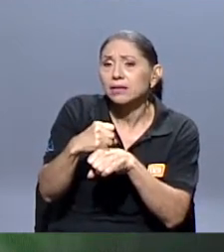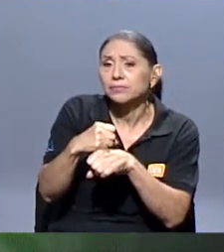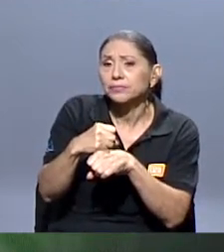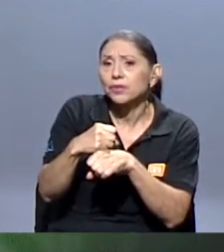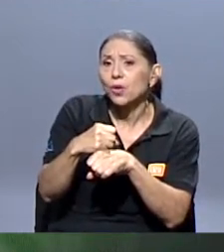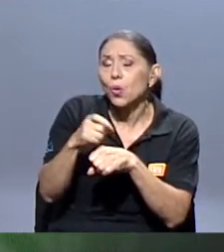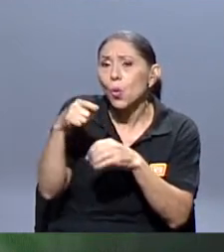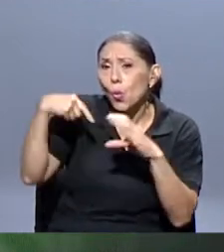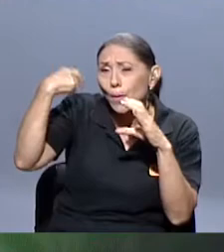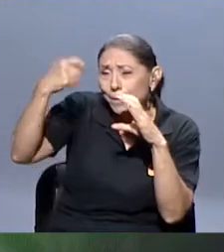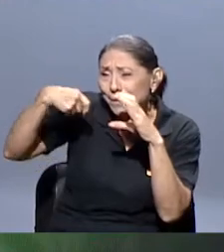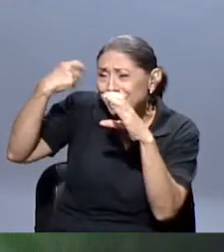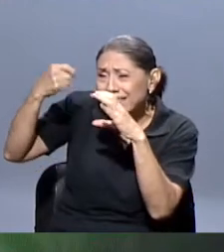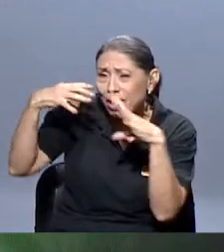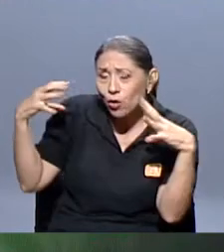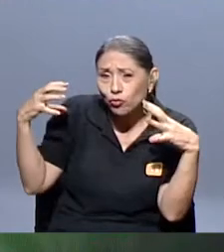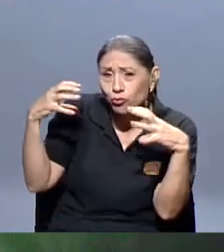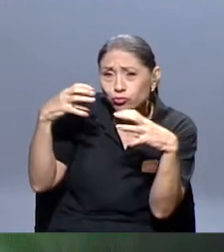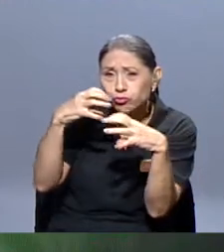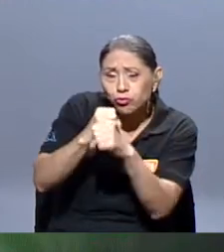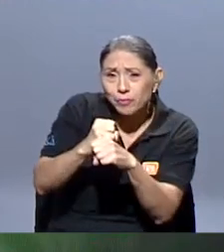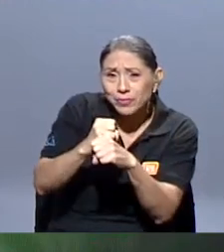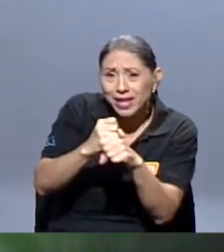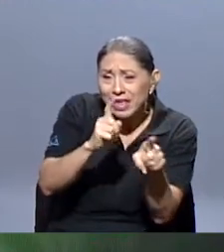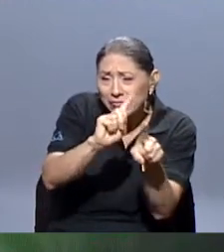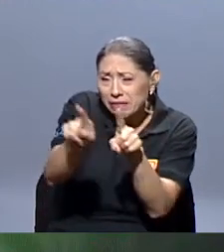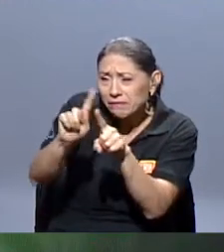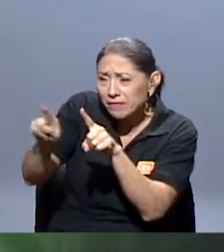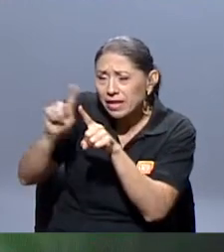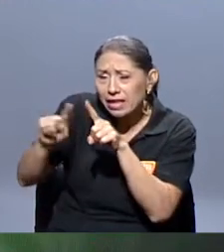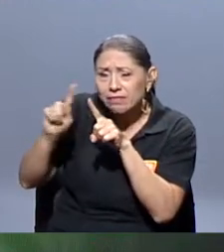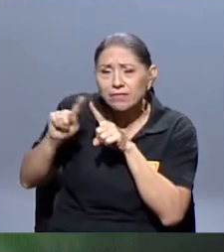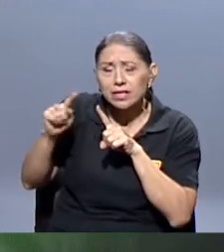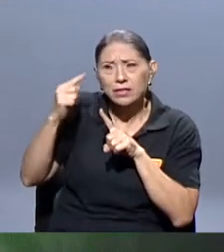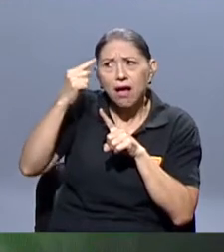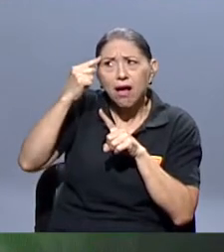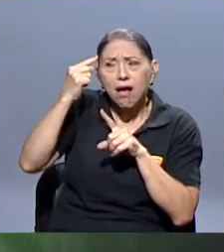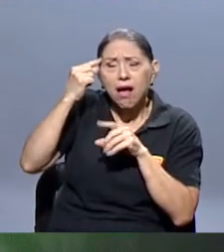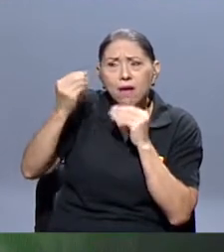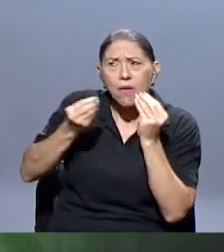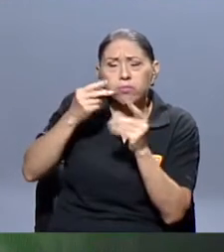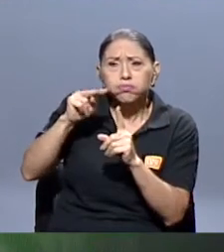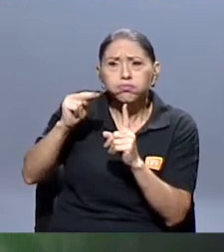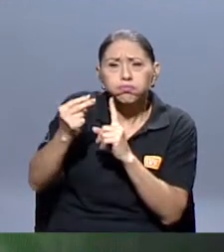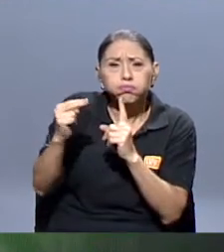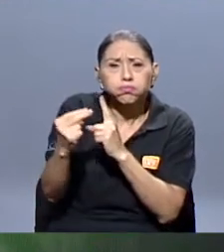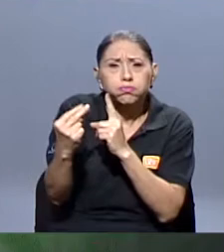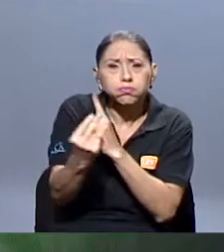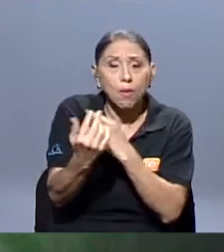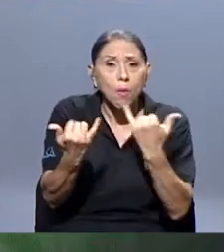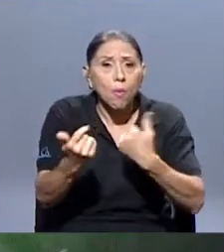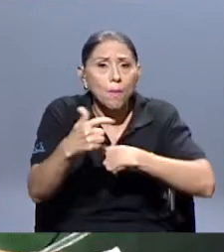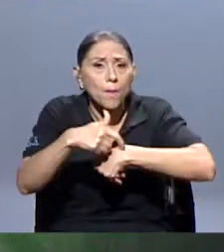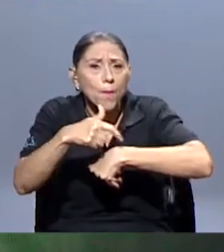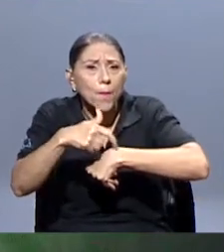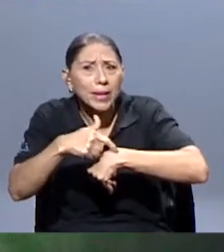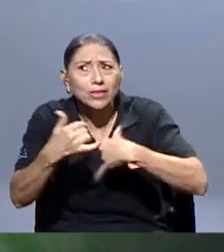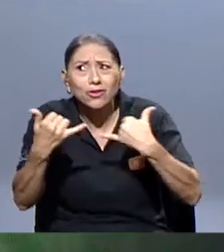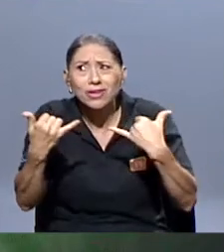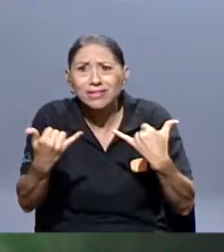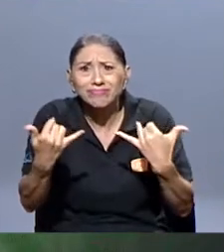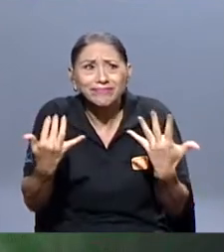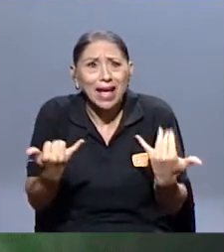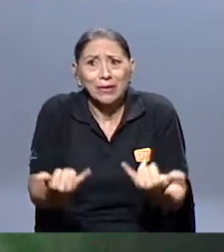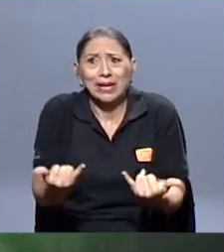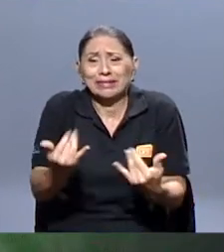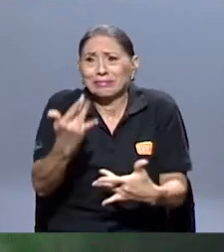video colectivo sobre todos estos pensamientos que ustedes tienen en cabeza, pero sobre todo en un momento en que también todo entró en colapso